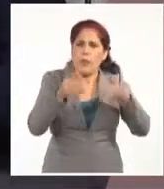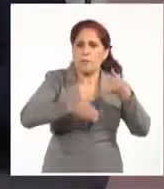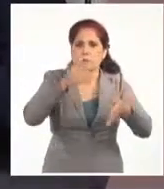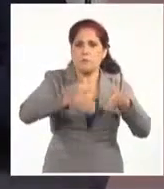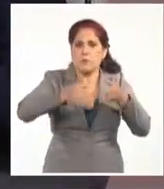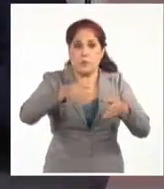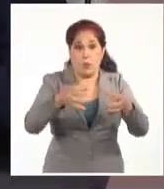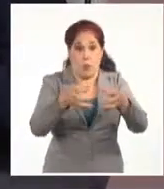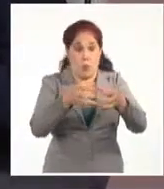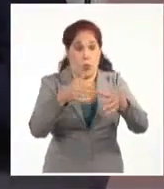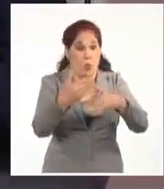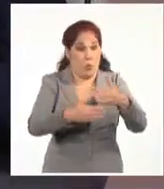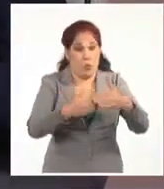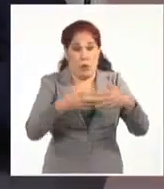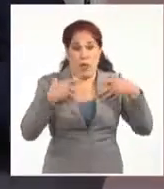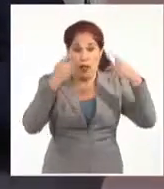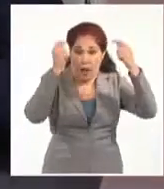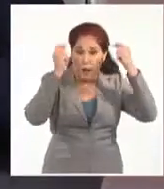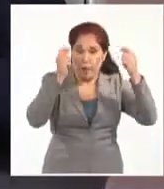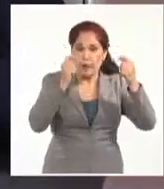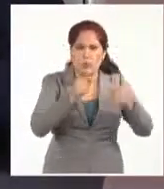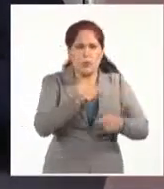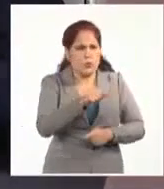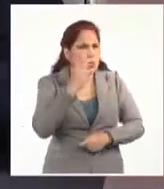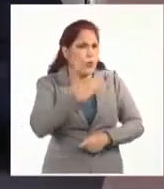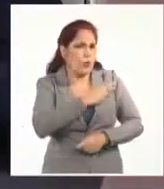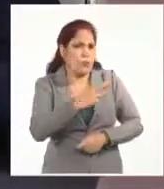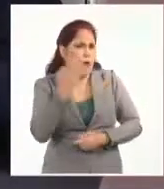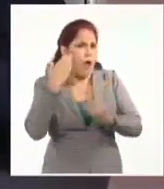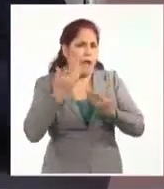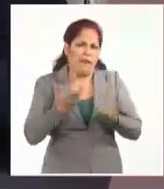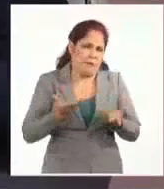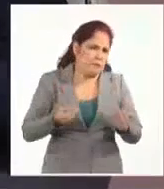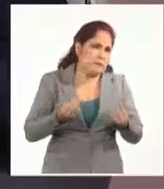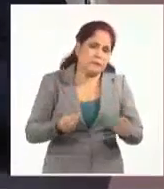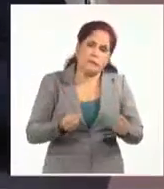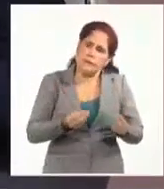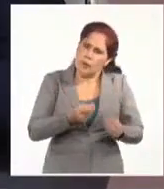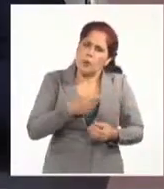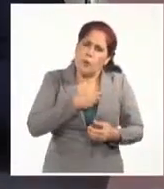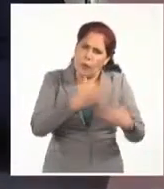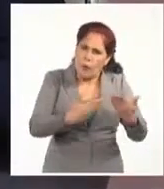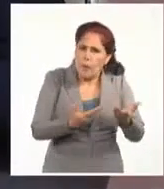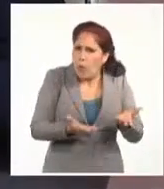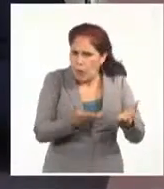tipo de manifestaciones, algo legítimo y que había que escuchar a esa gente.